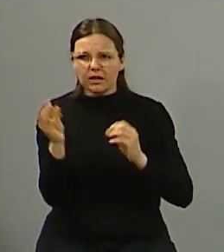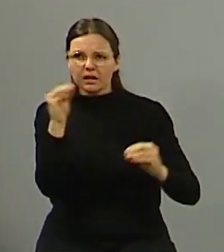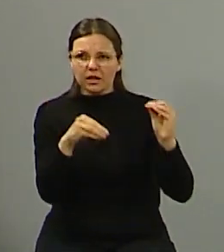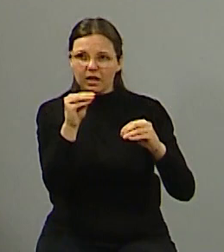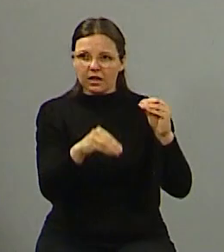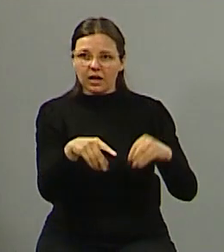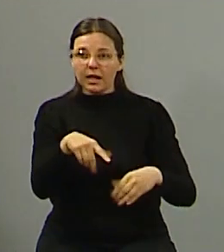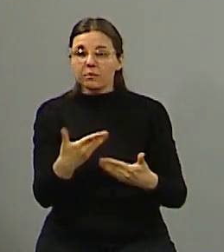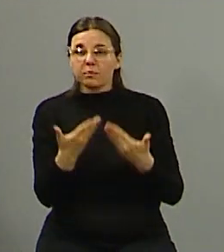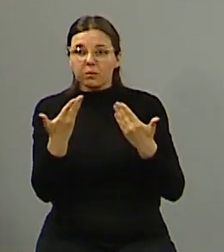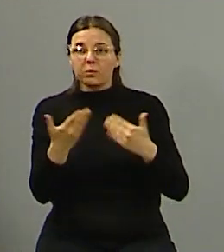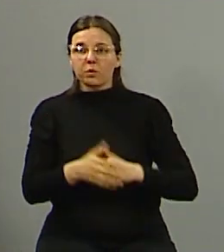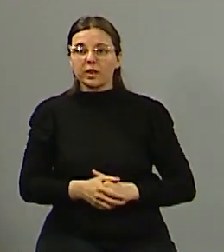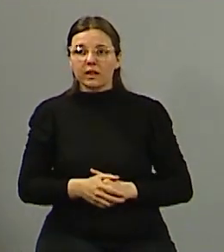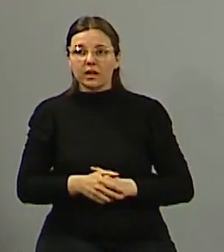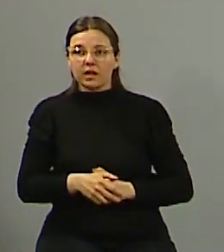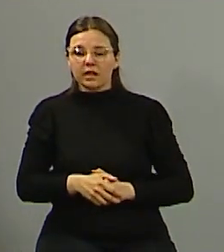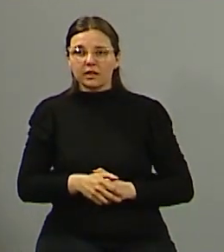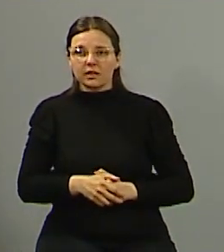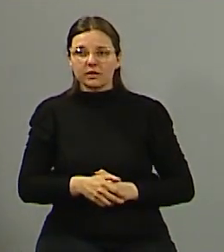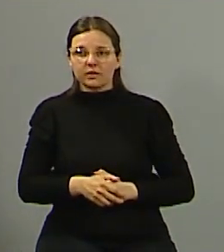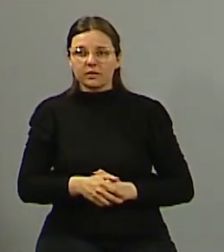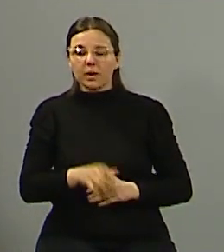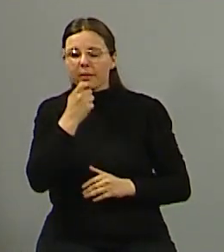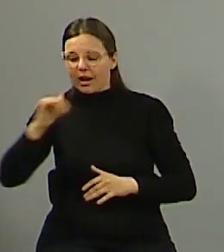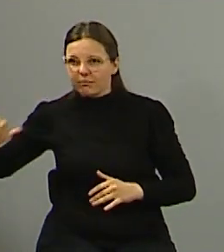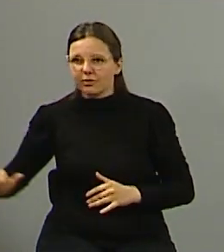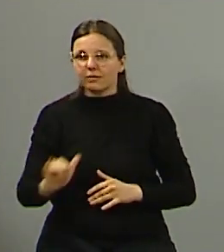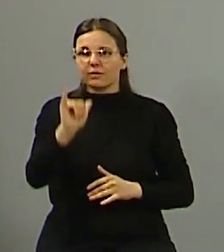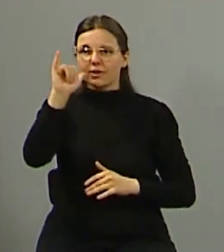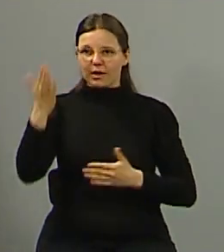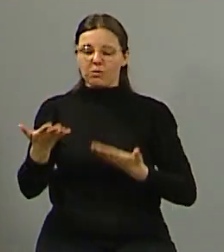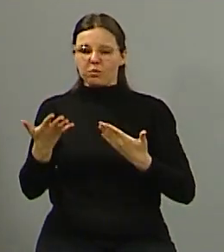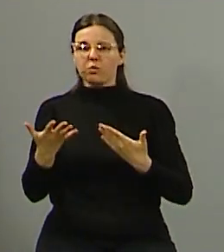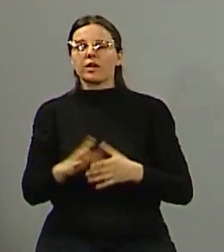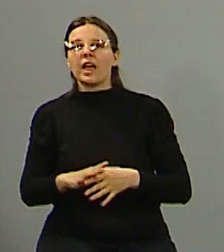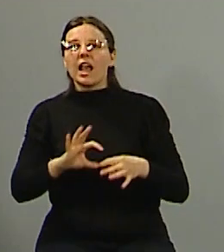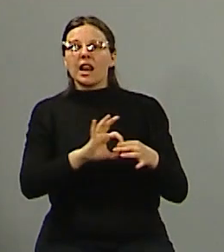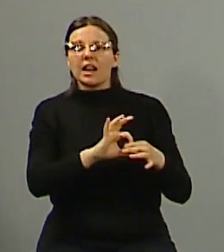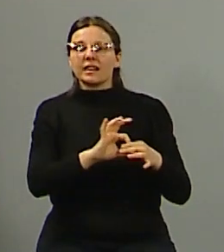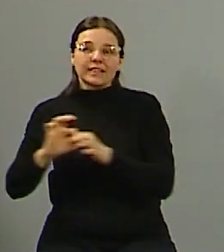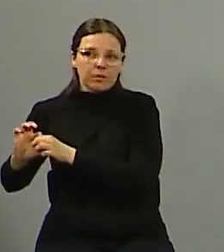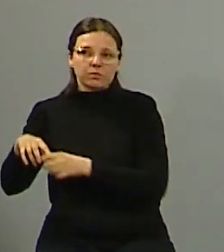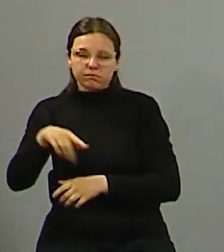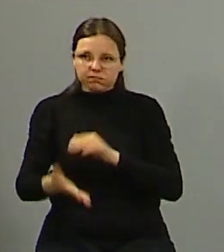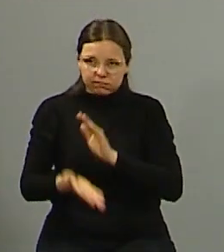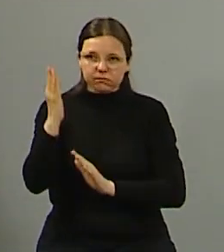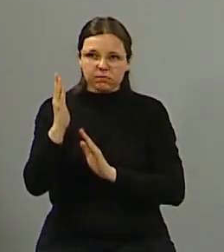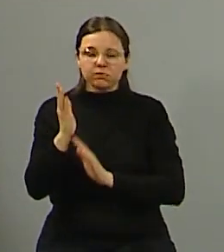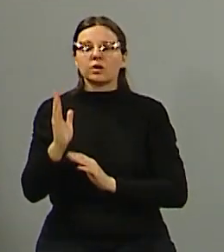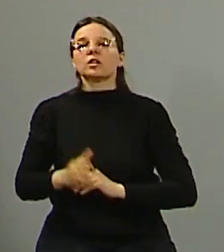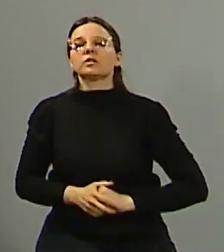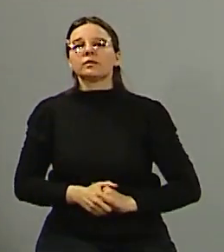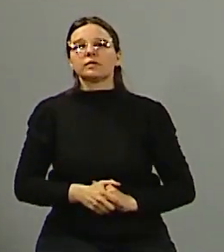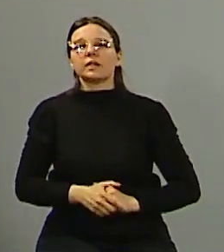mayor exportación a través del aeropuerto el transporte de carga hay que trabajar mucho